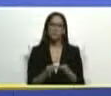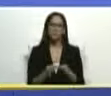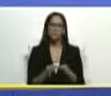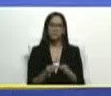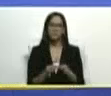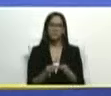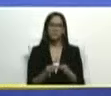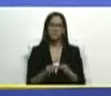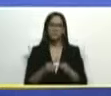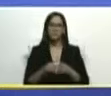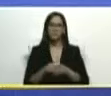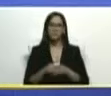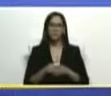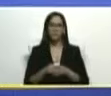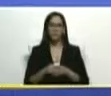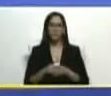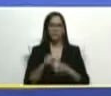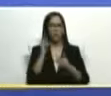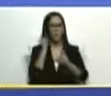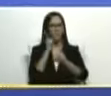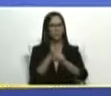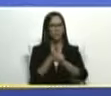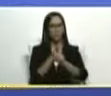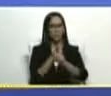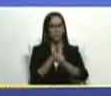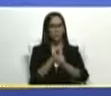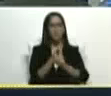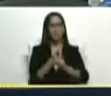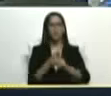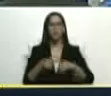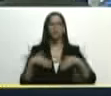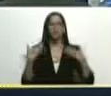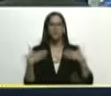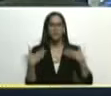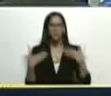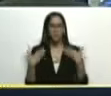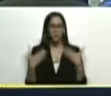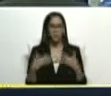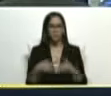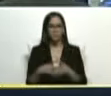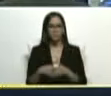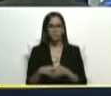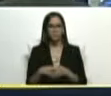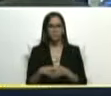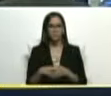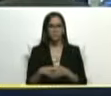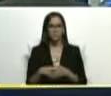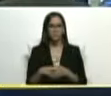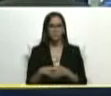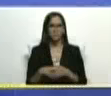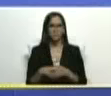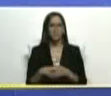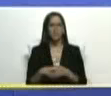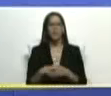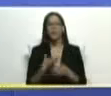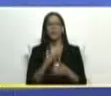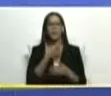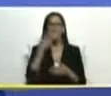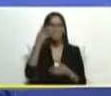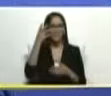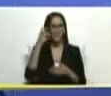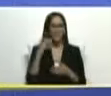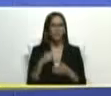con convicciones con optimismo y con un espíritu